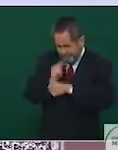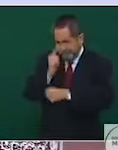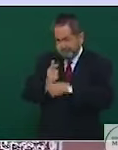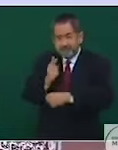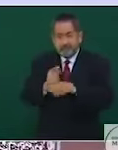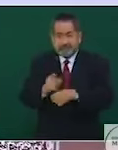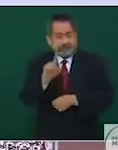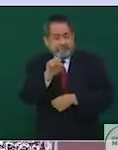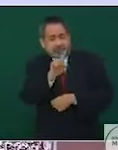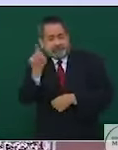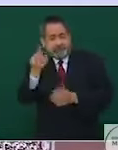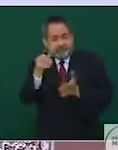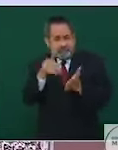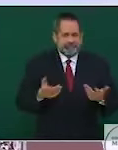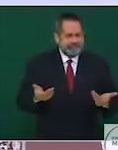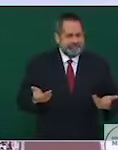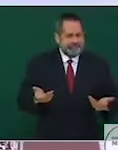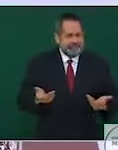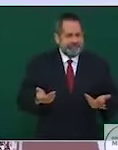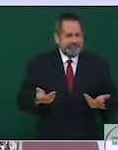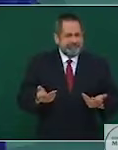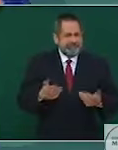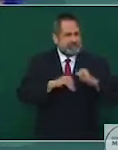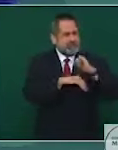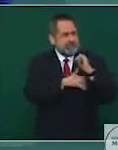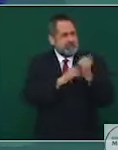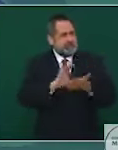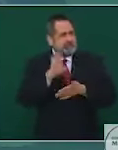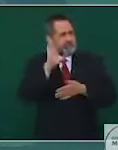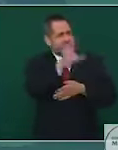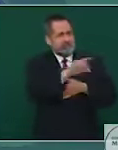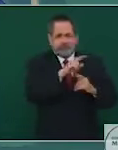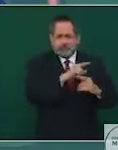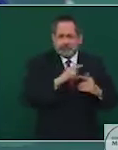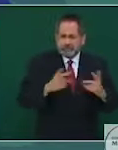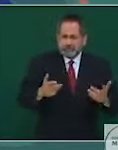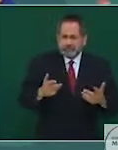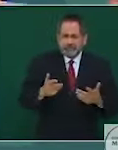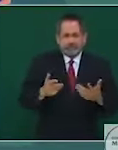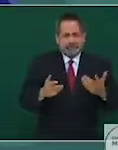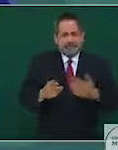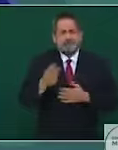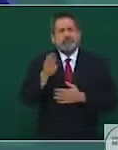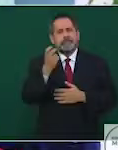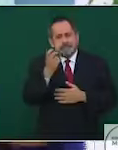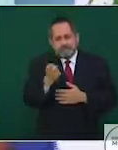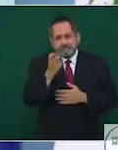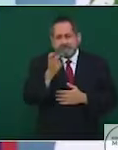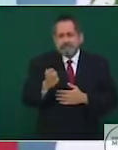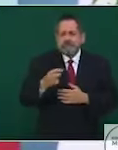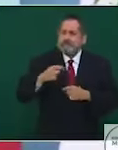100 millones de dólares. Por eso, posteriormente se crearon